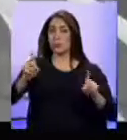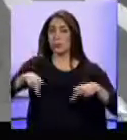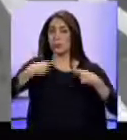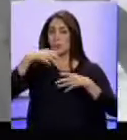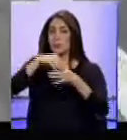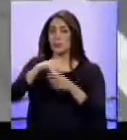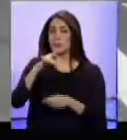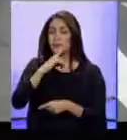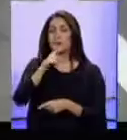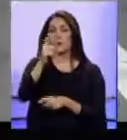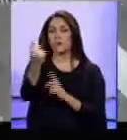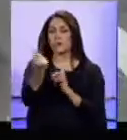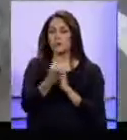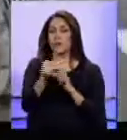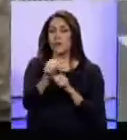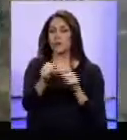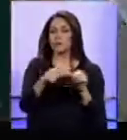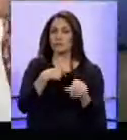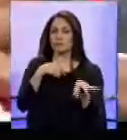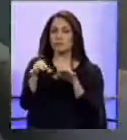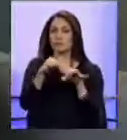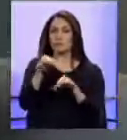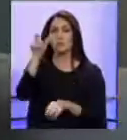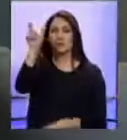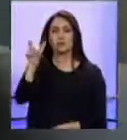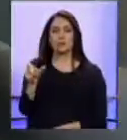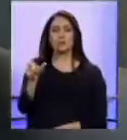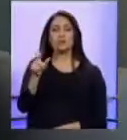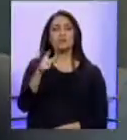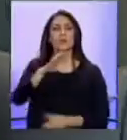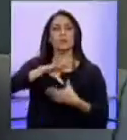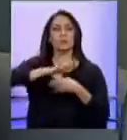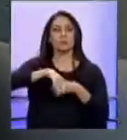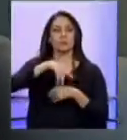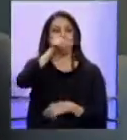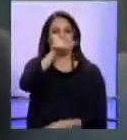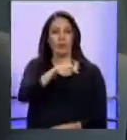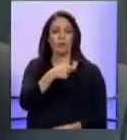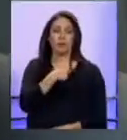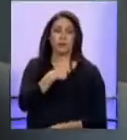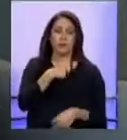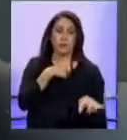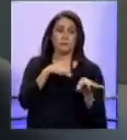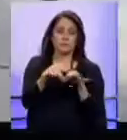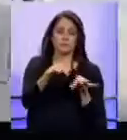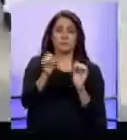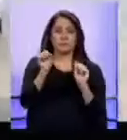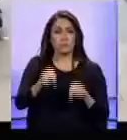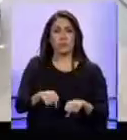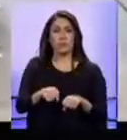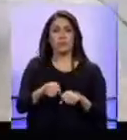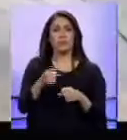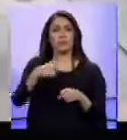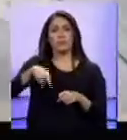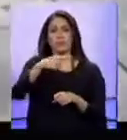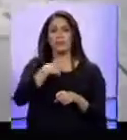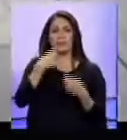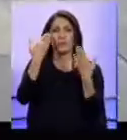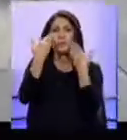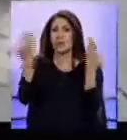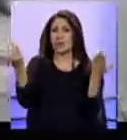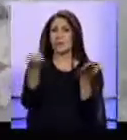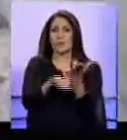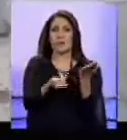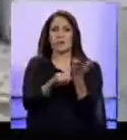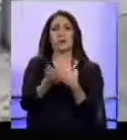en ese país. Y es que según el canciller Guillaume Long, precisa que en el inicio de la jornada se percataron que existe total desinformación, sobre